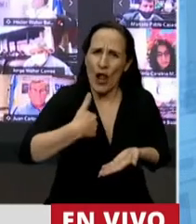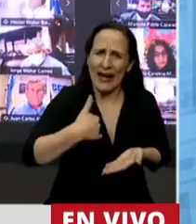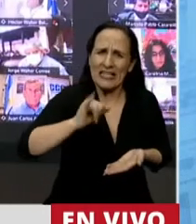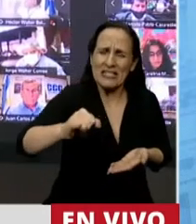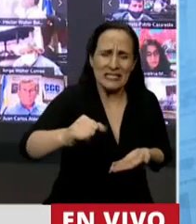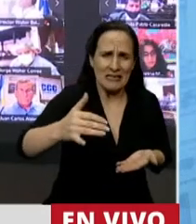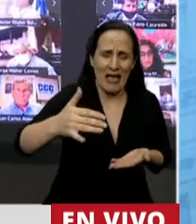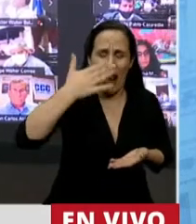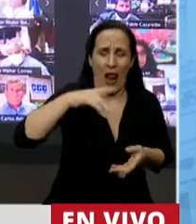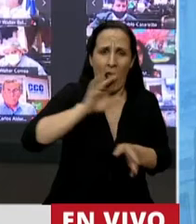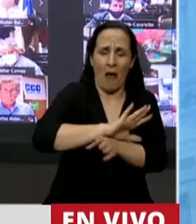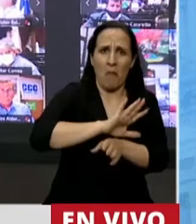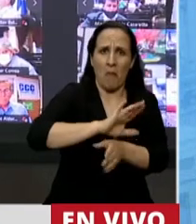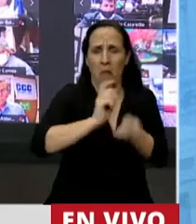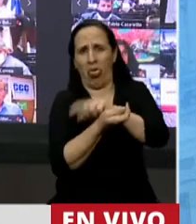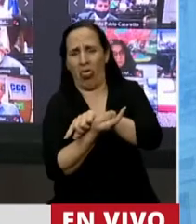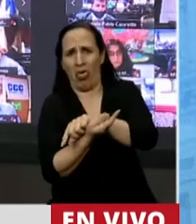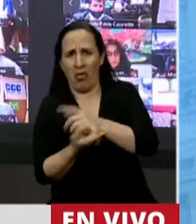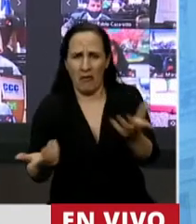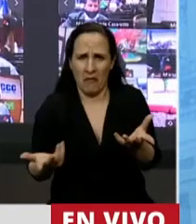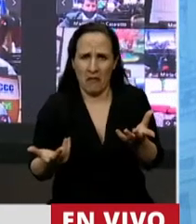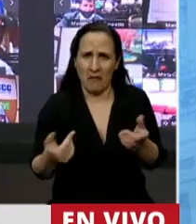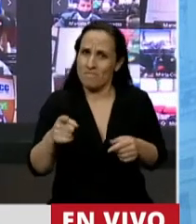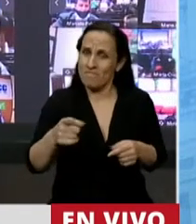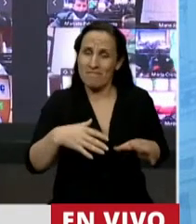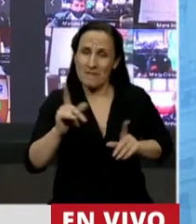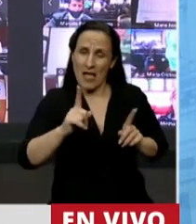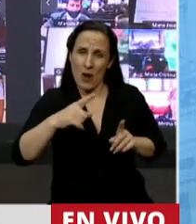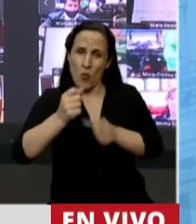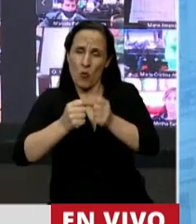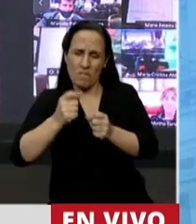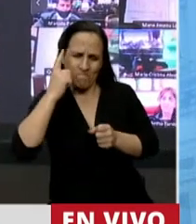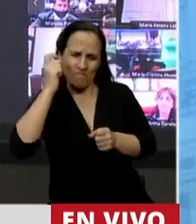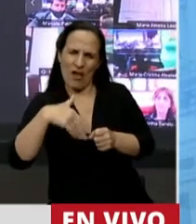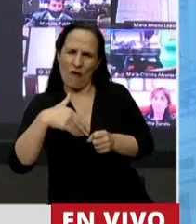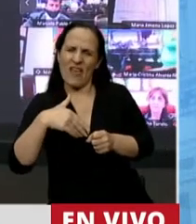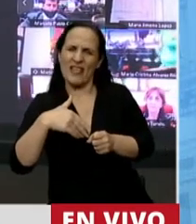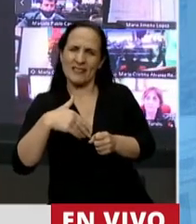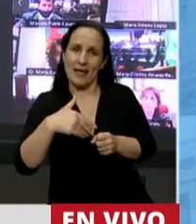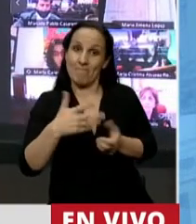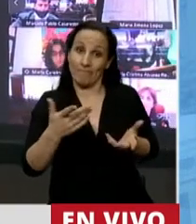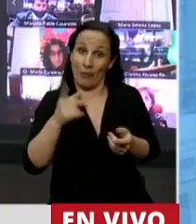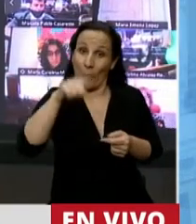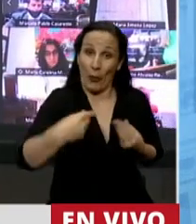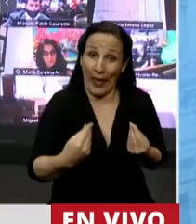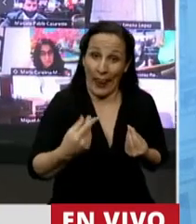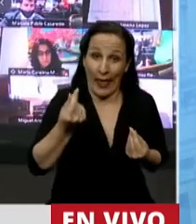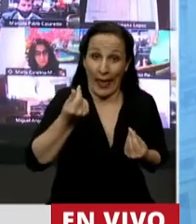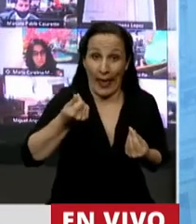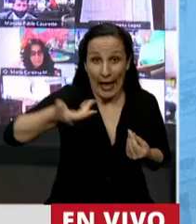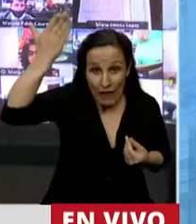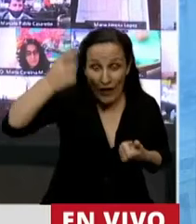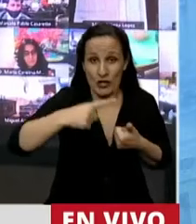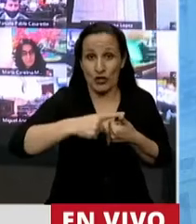la desconfianza se paga caro, se paga caro y lo podemos ver, mayor inflación, empresas que empiezan a migrar,